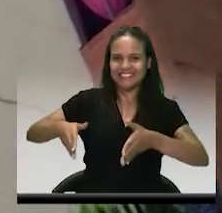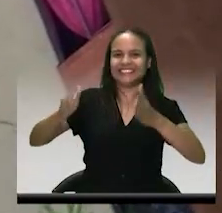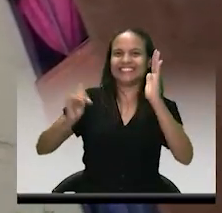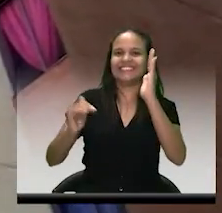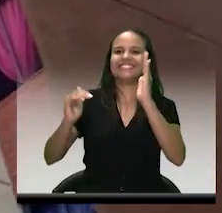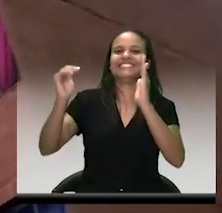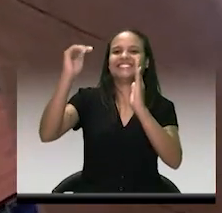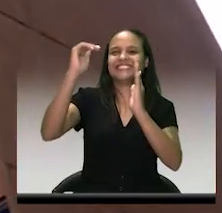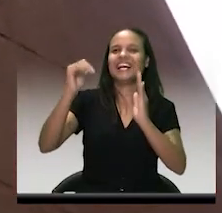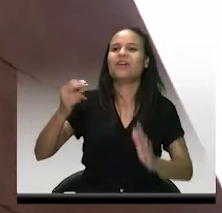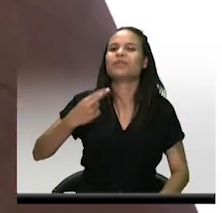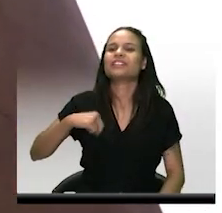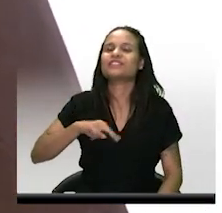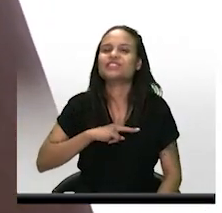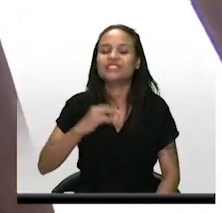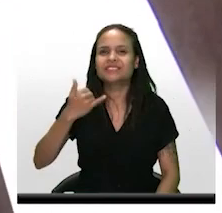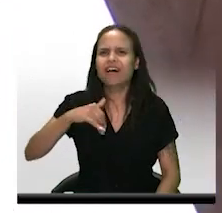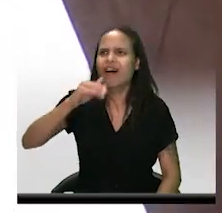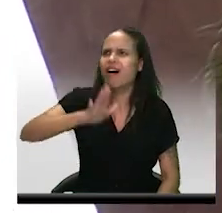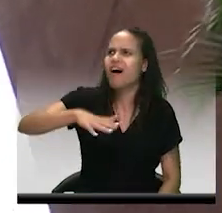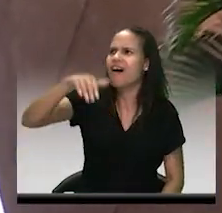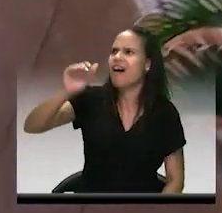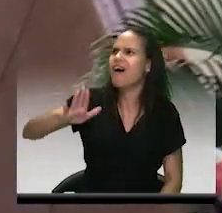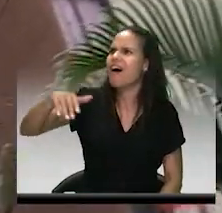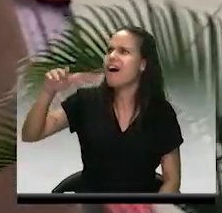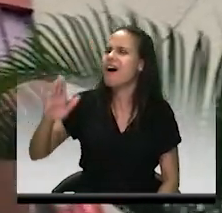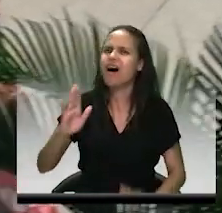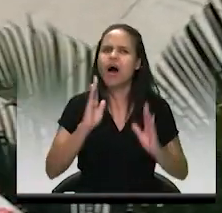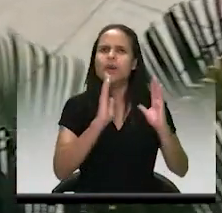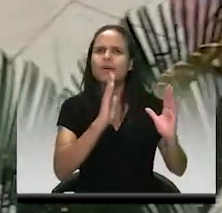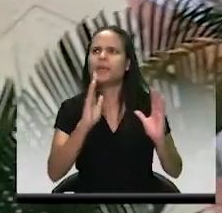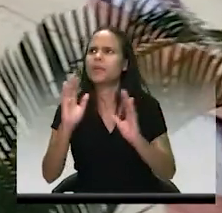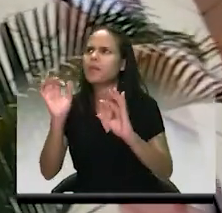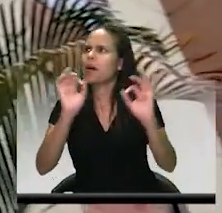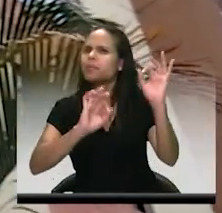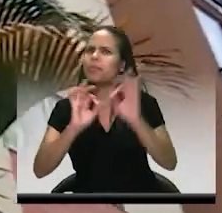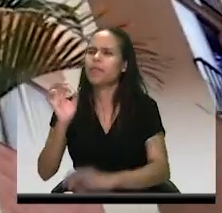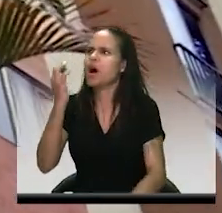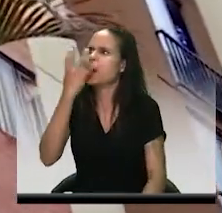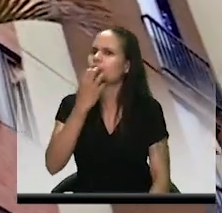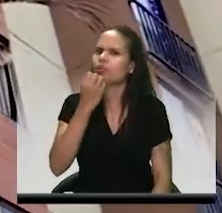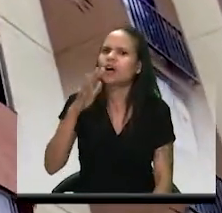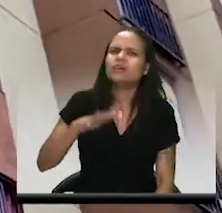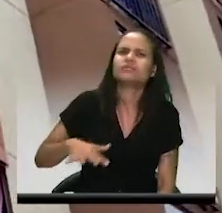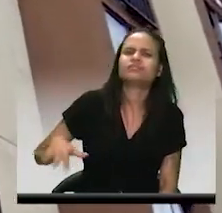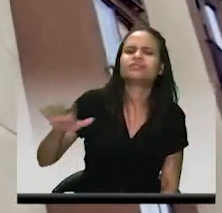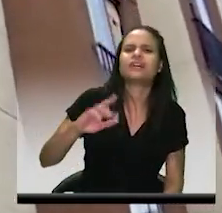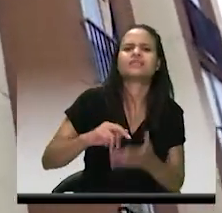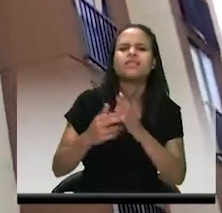pintados, igualmente organizadas, entonces se ve un ambiente de unidad.